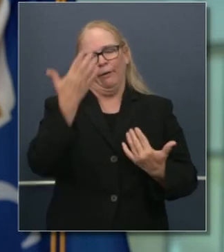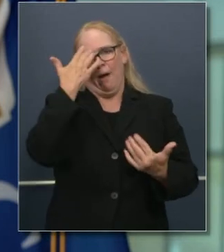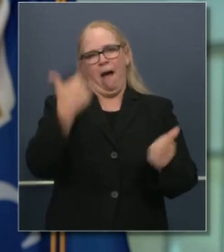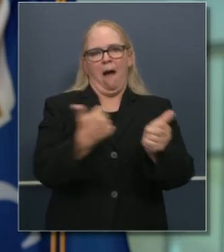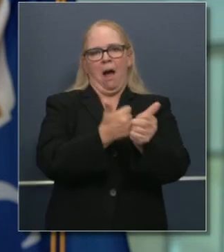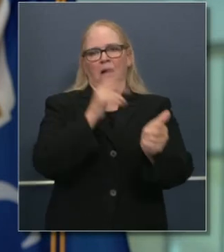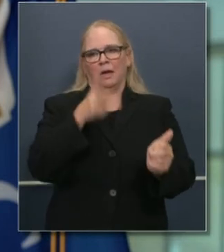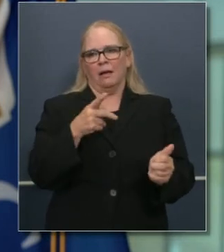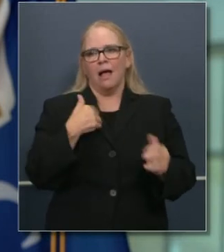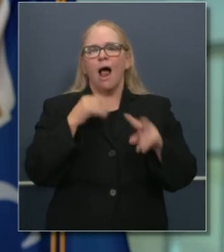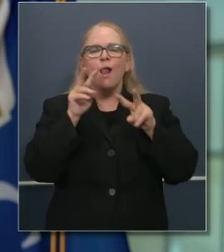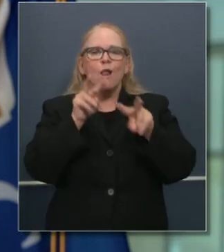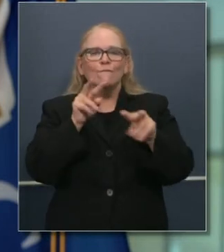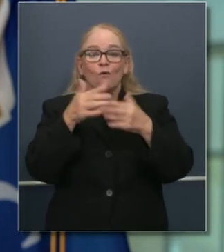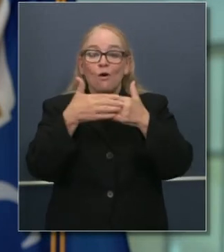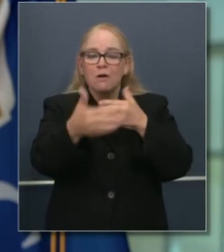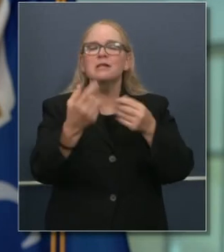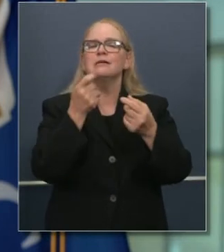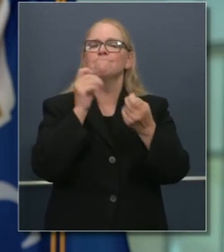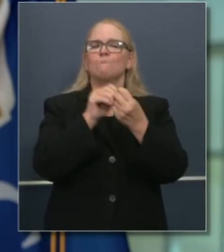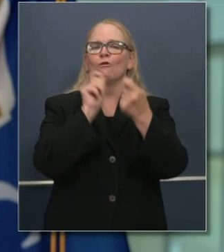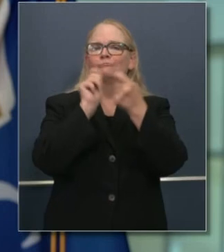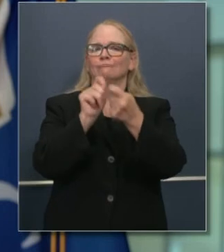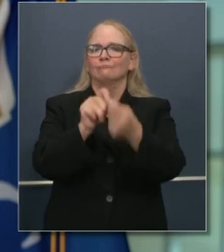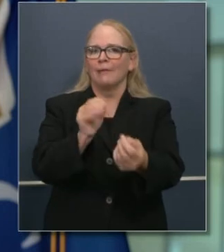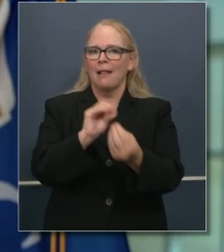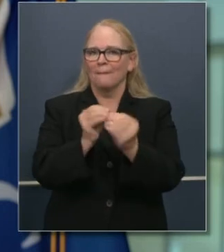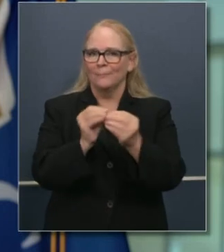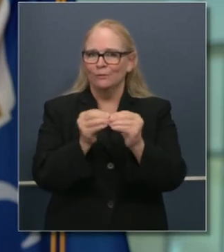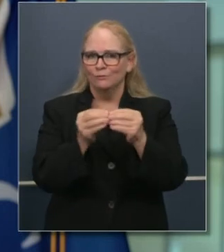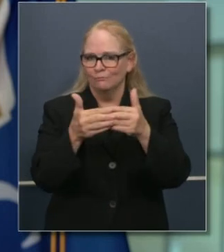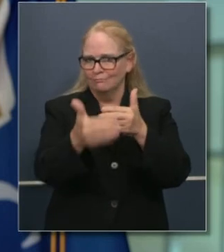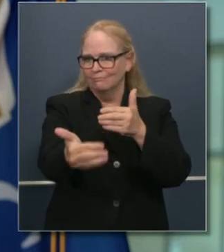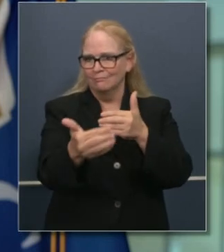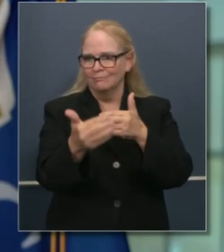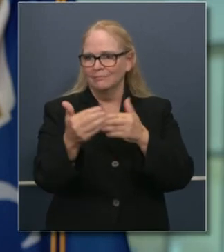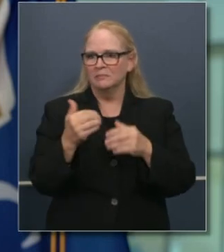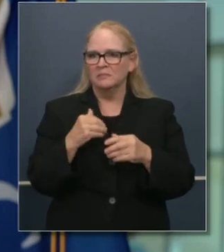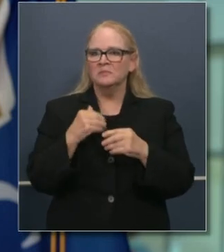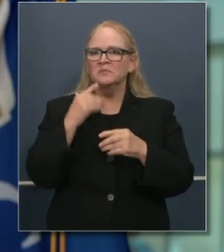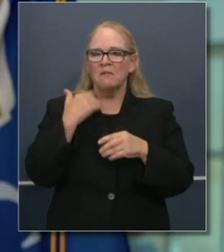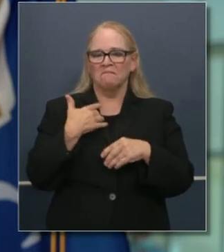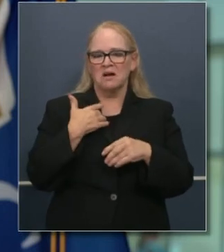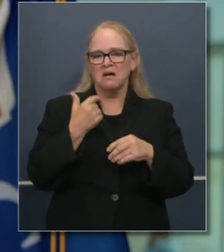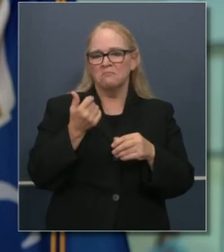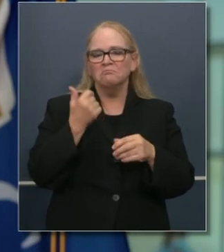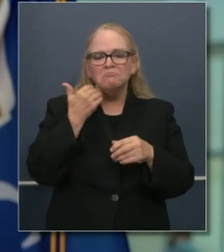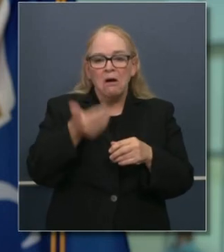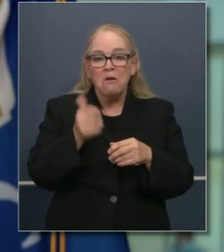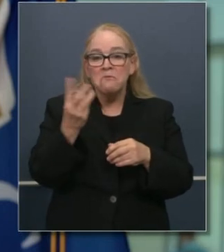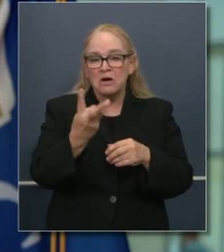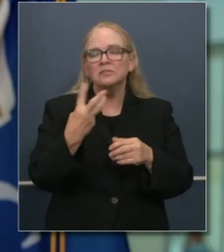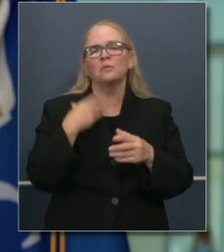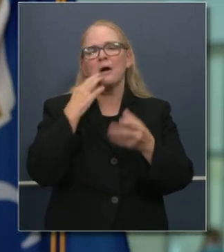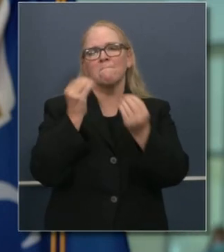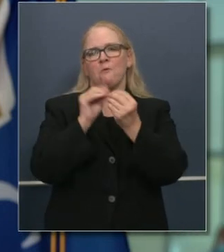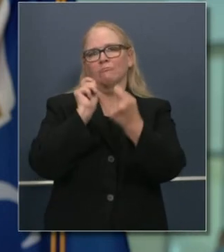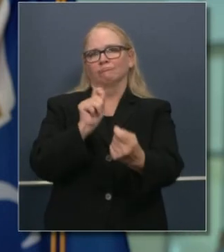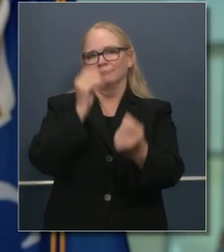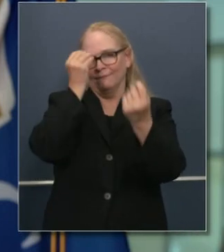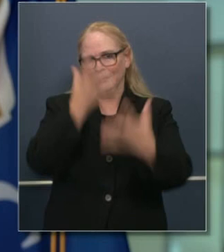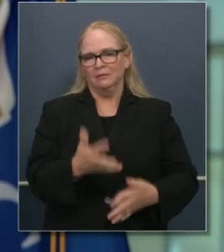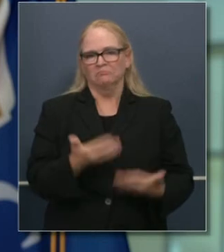cifras que representan, que esperamos poder regresar a esos condados hoy y mañana y hasta el miércoles. Gracias. Con eso,